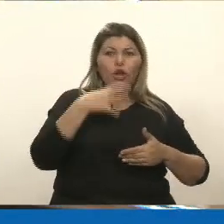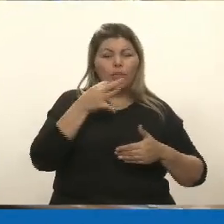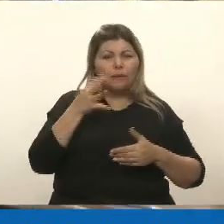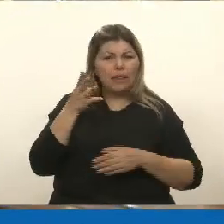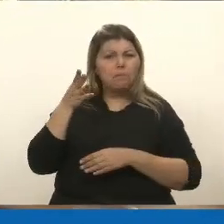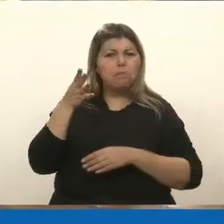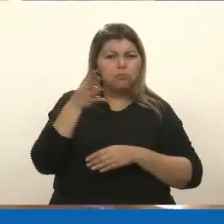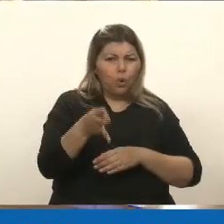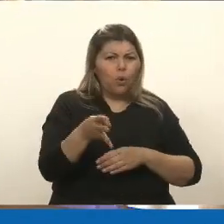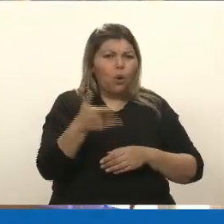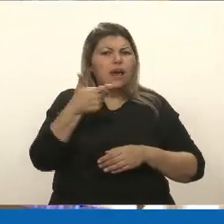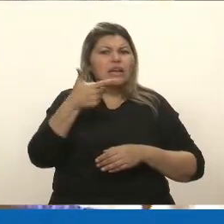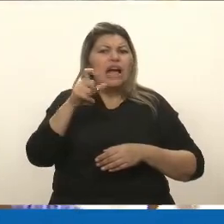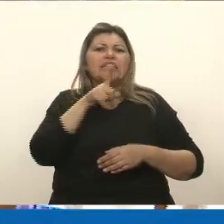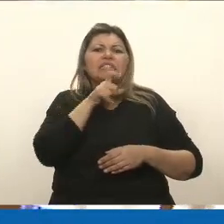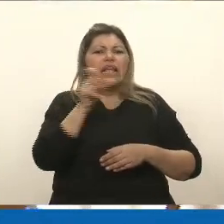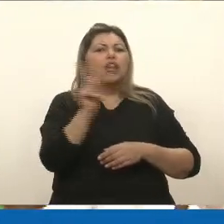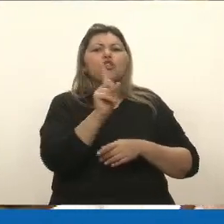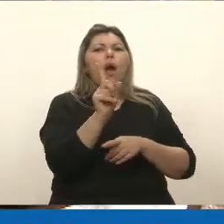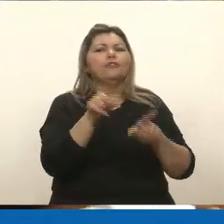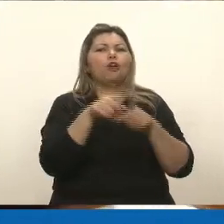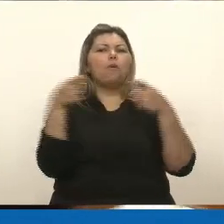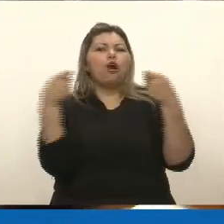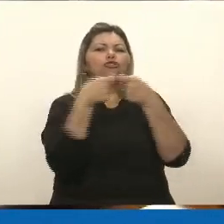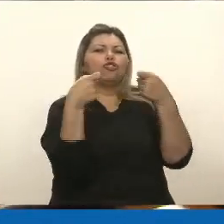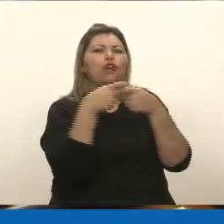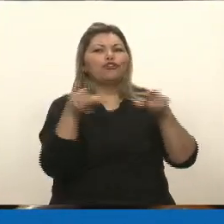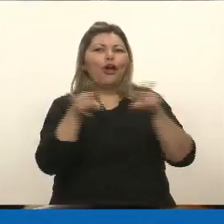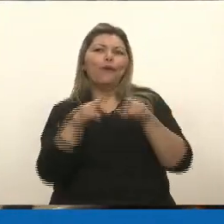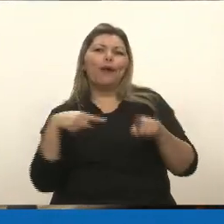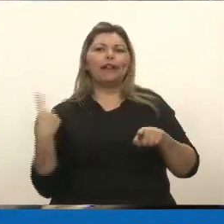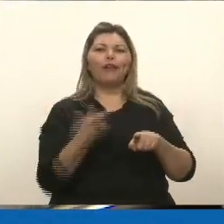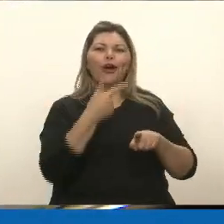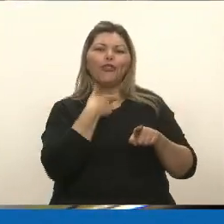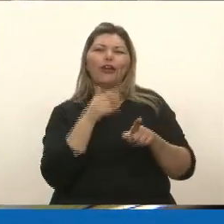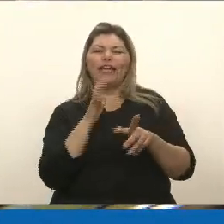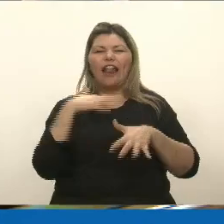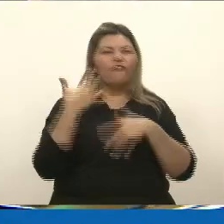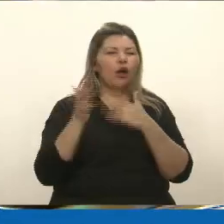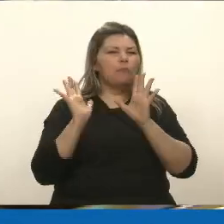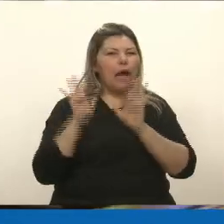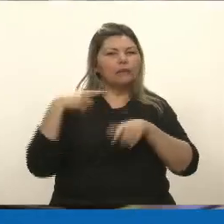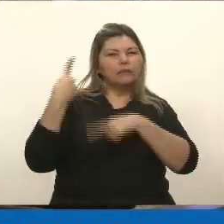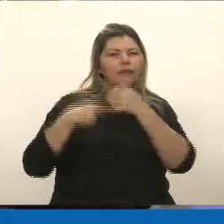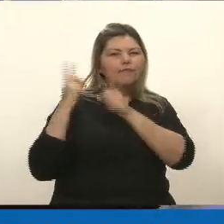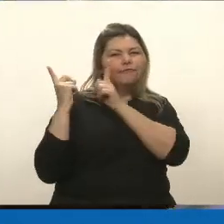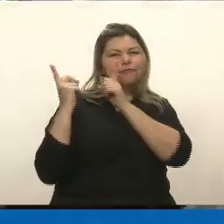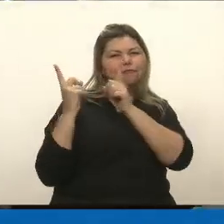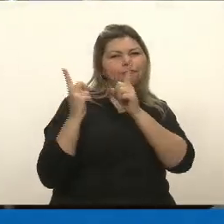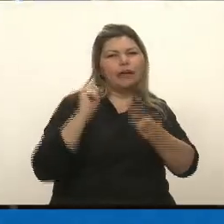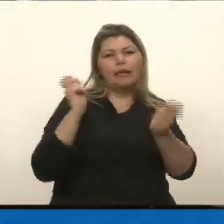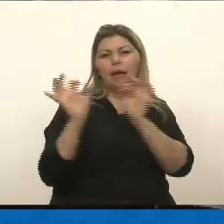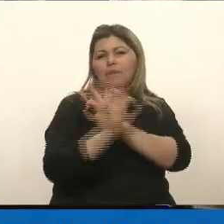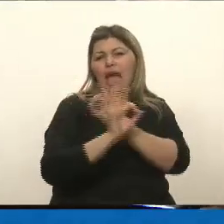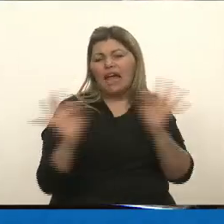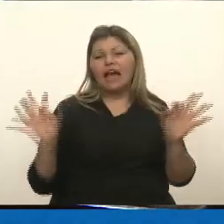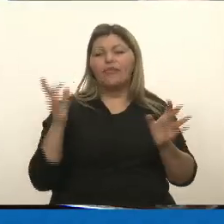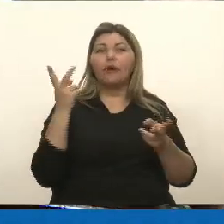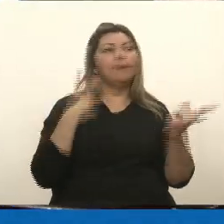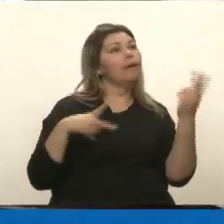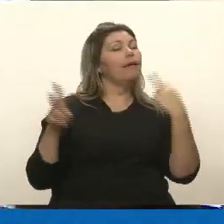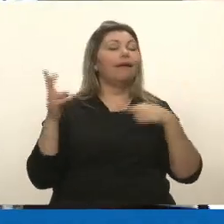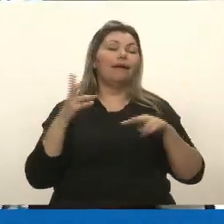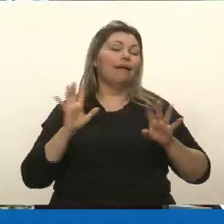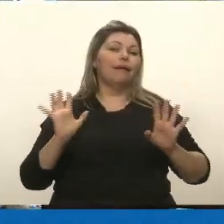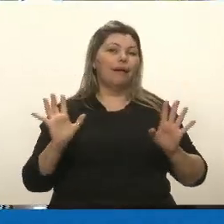casta. No a ser cómplice como todo el mundo quiere seguir con este juego perverso de no cambiar nada y de hacerse todos los distraídos.